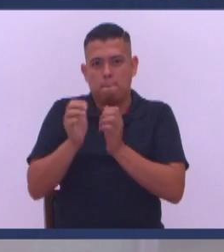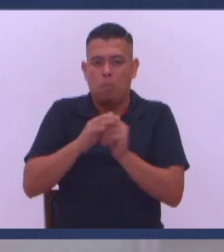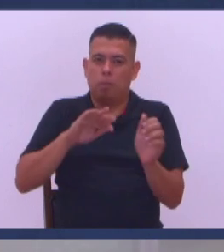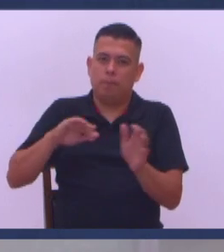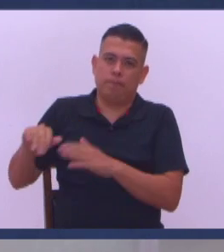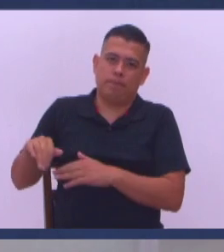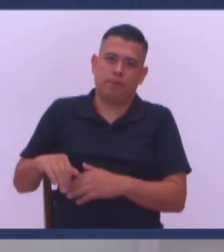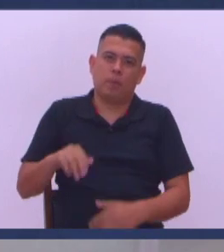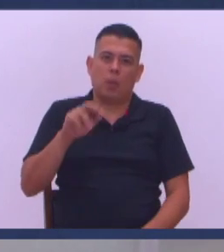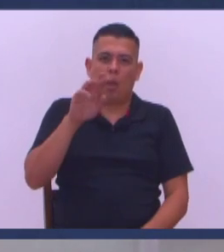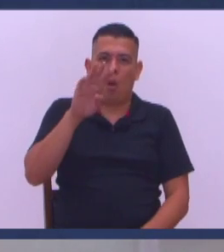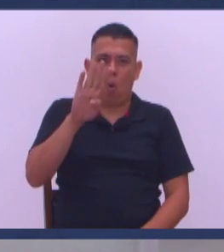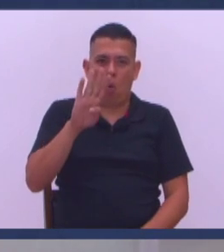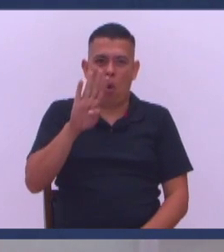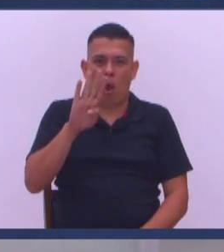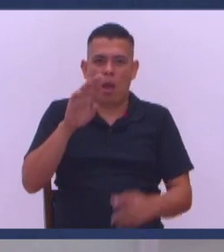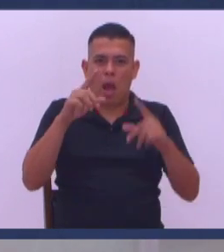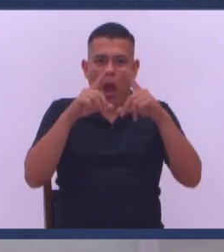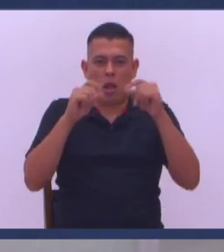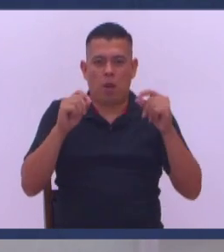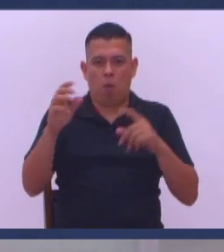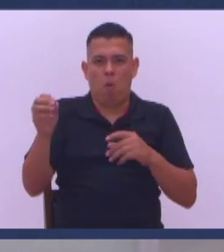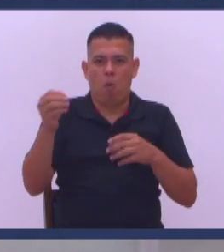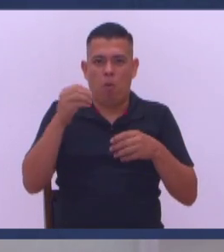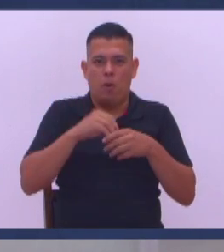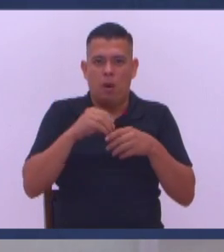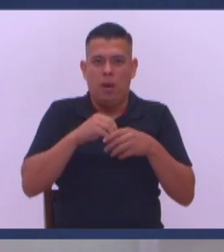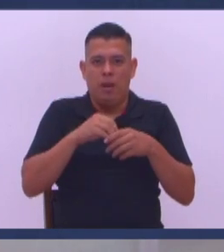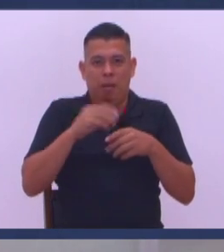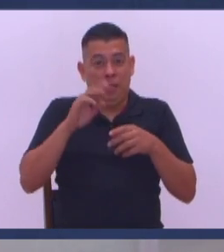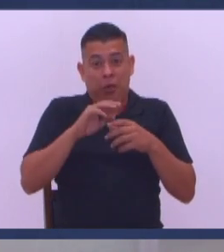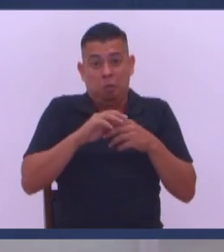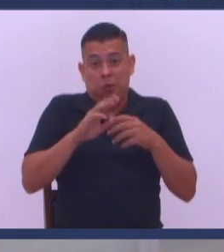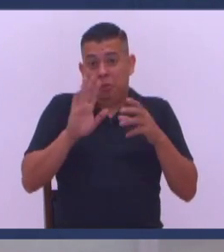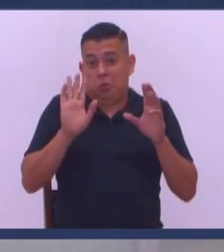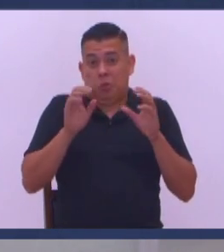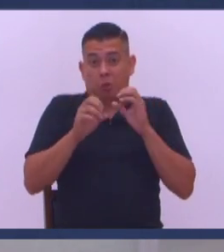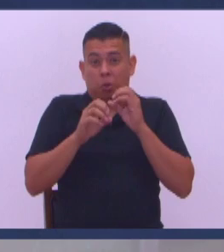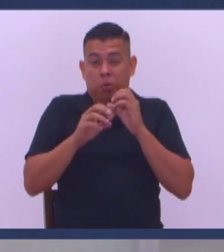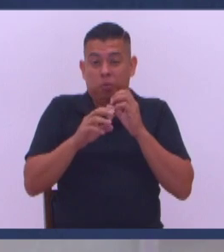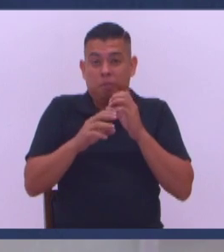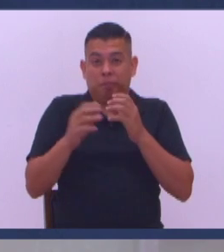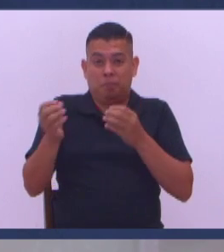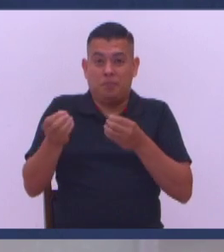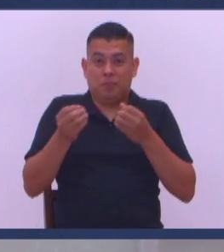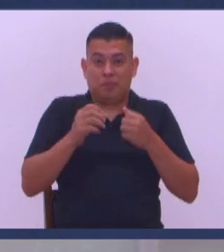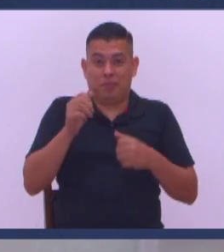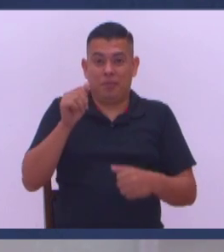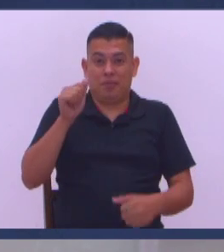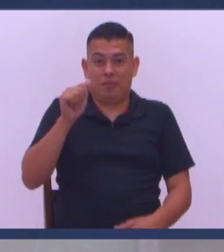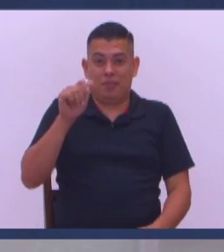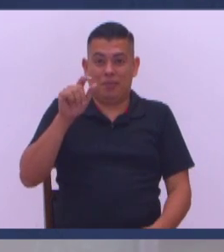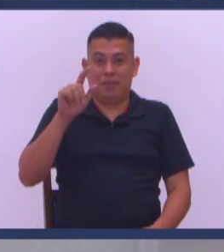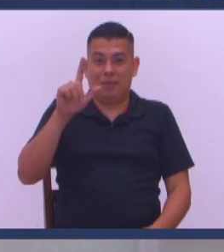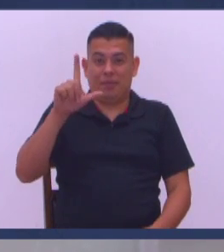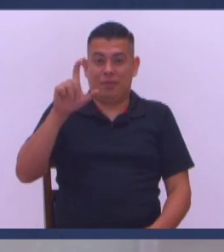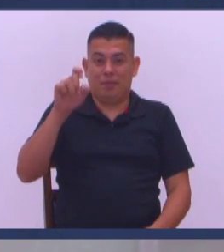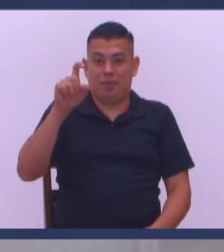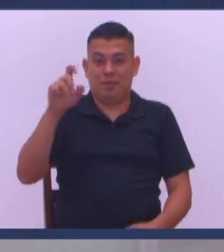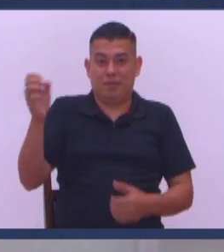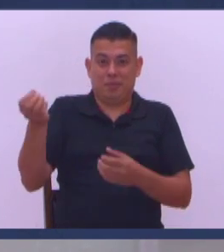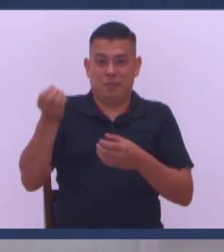Ayer tenía yo Cuatro dulces Traídos de Nicaragua No sé si traían virus o no Amén Me lo regaló Alex Así que si me enfermo Fue Alex Amén